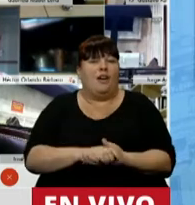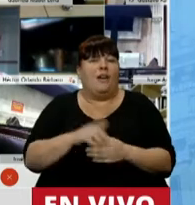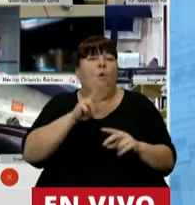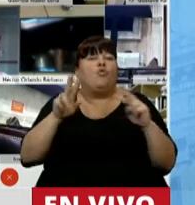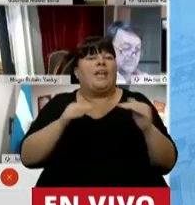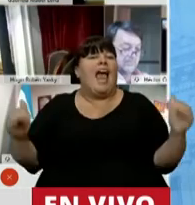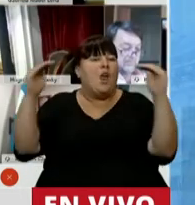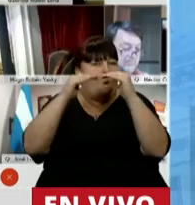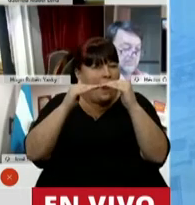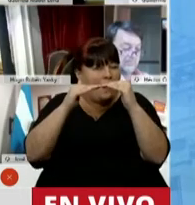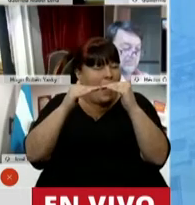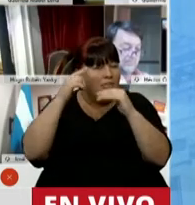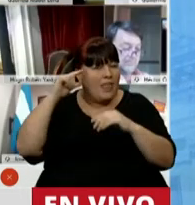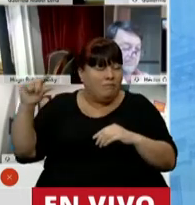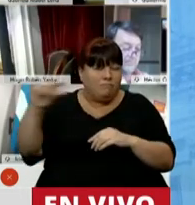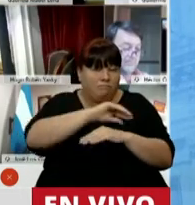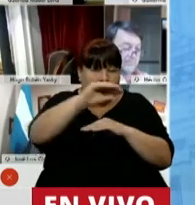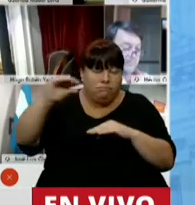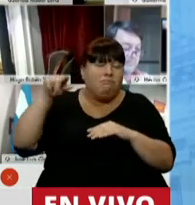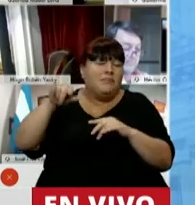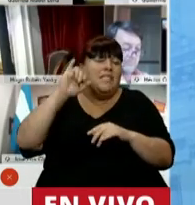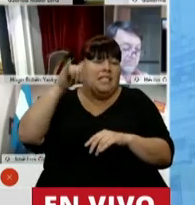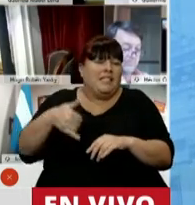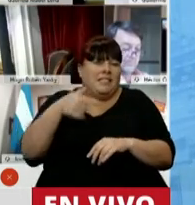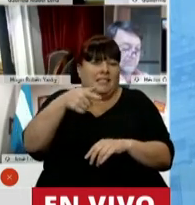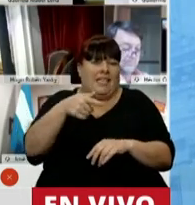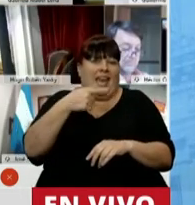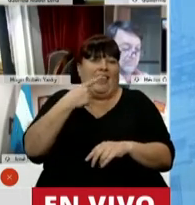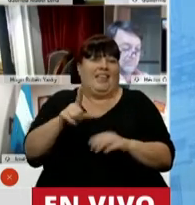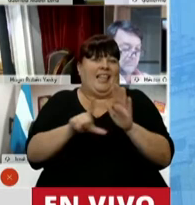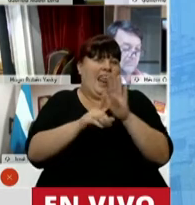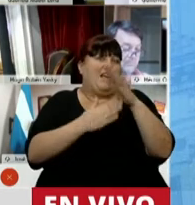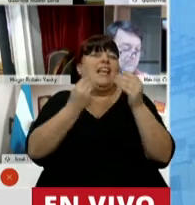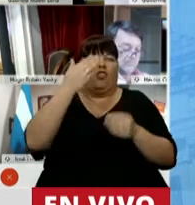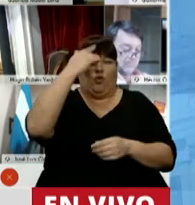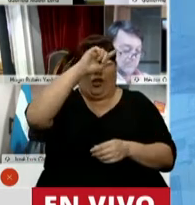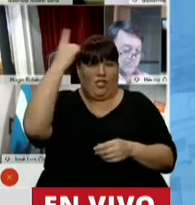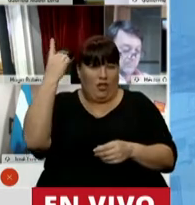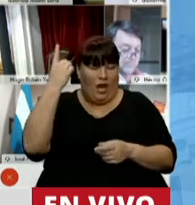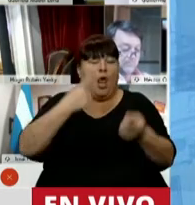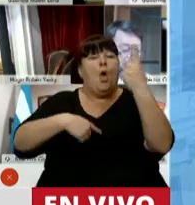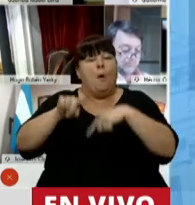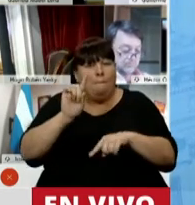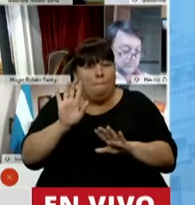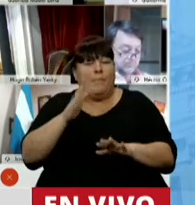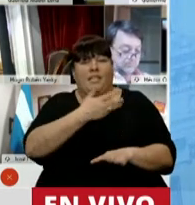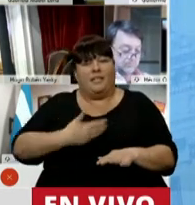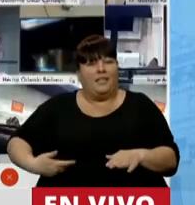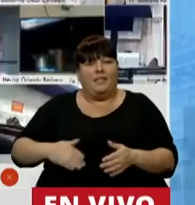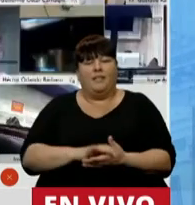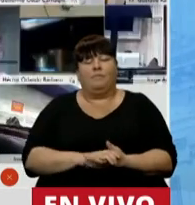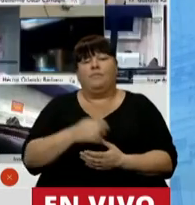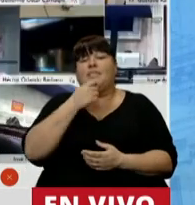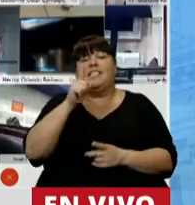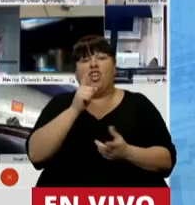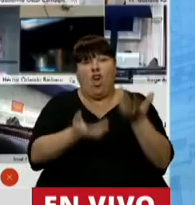igualdad y razonabilidad que sí son acogidos por nuestra ley suprema. En cambio, señor Presidente, el principio